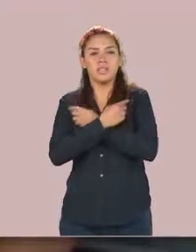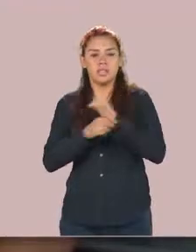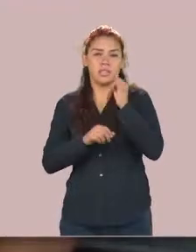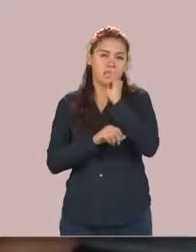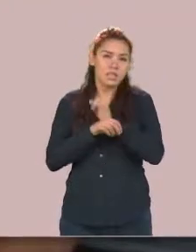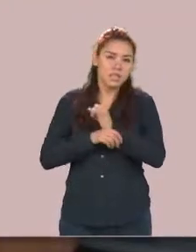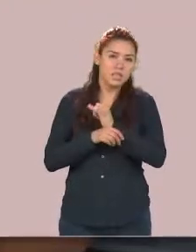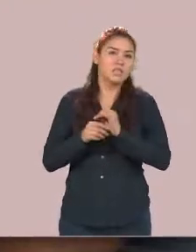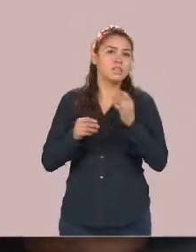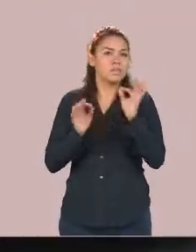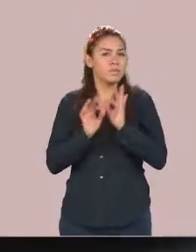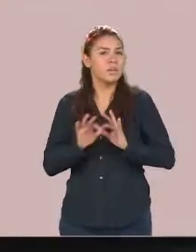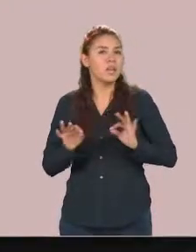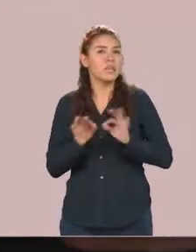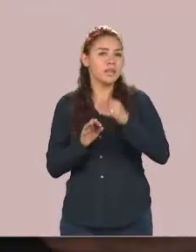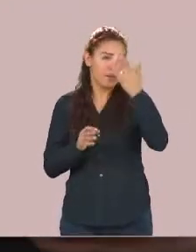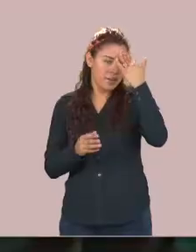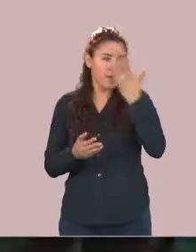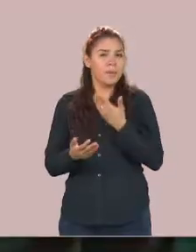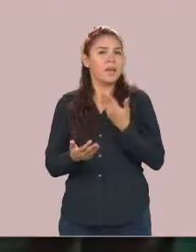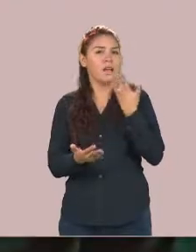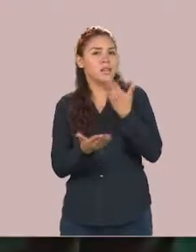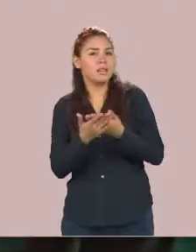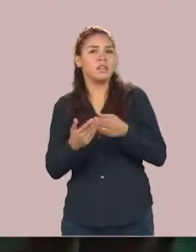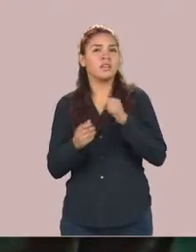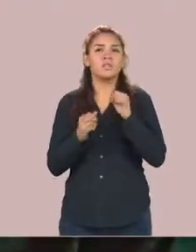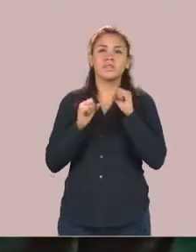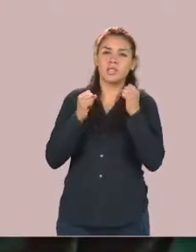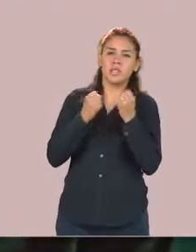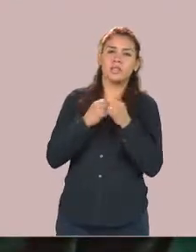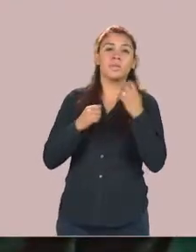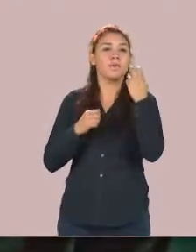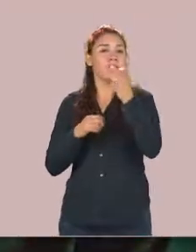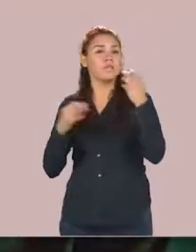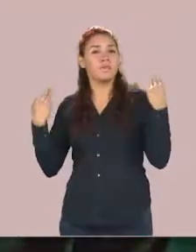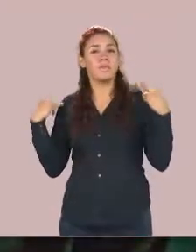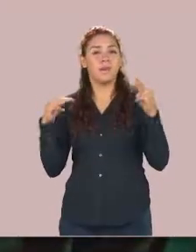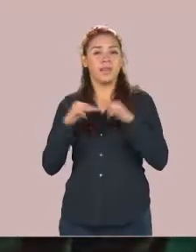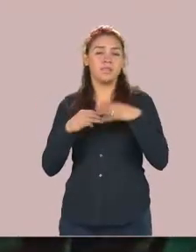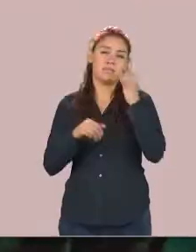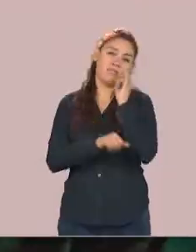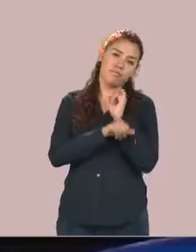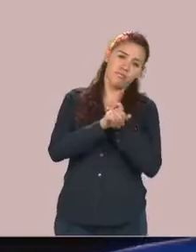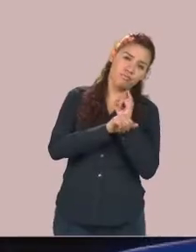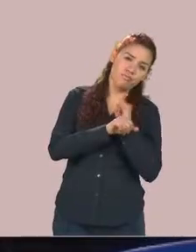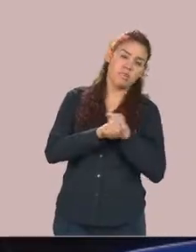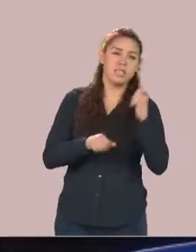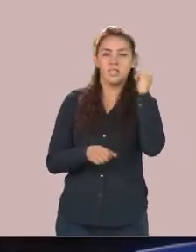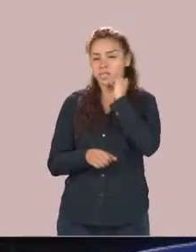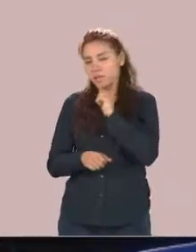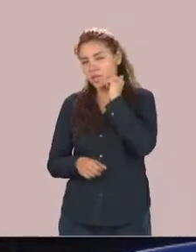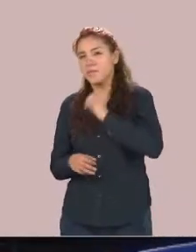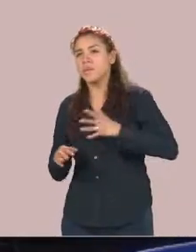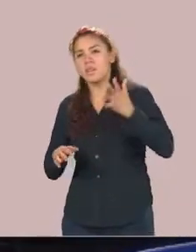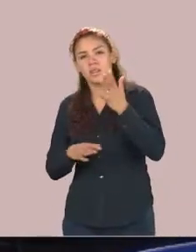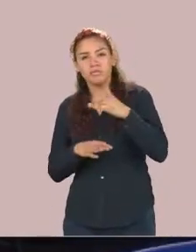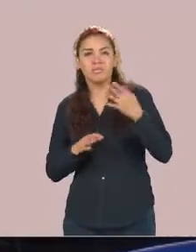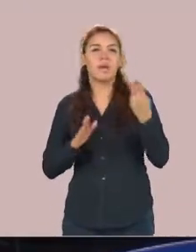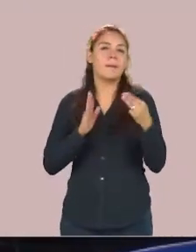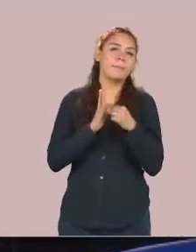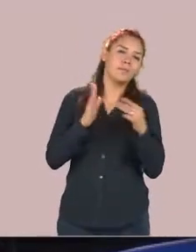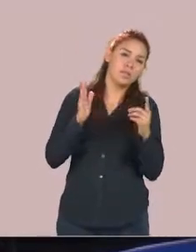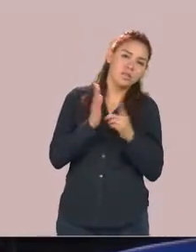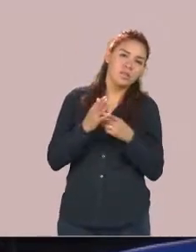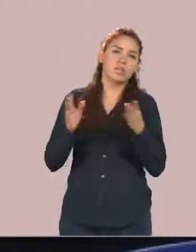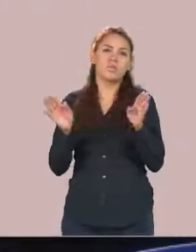de alto compromiso con la sociedad. En ese sentido, los catedráticos investigadores llevan a cabo constantemente trabajos metodológicos que generen un